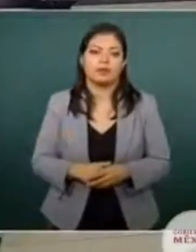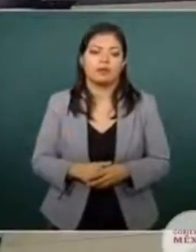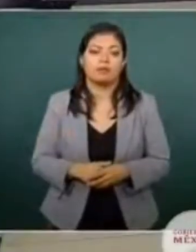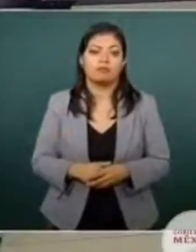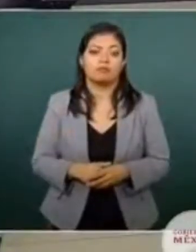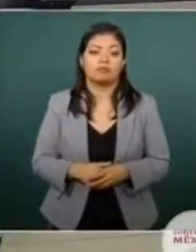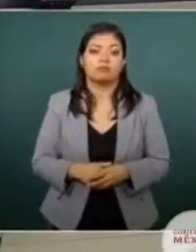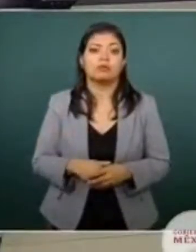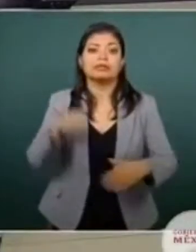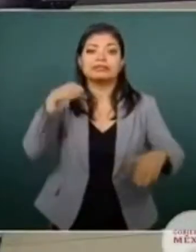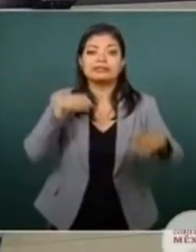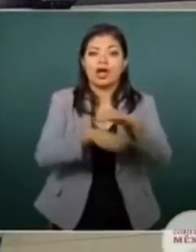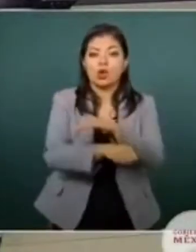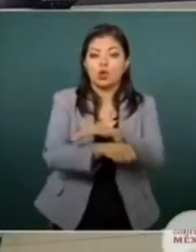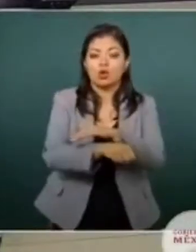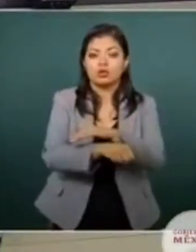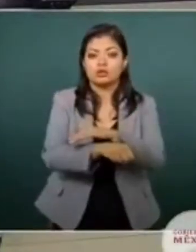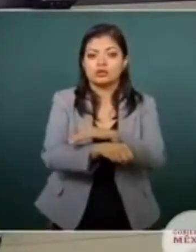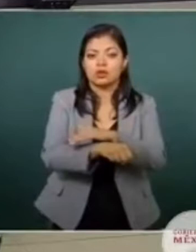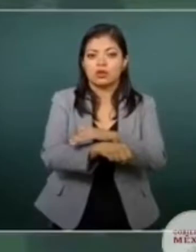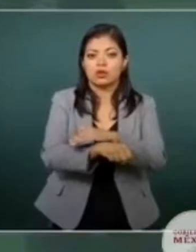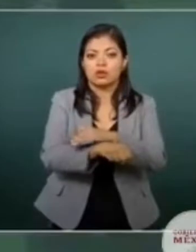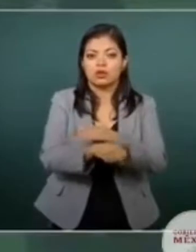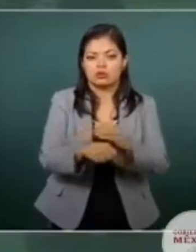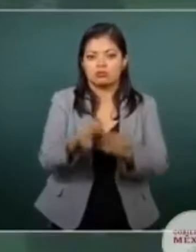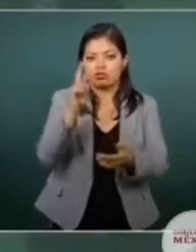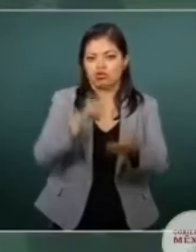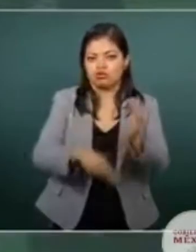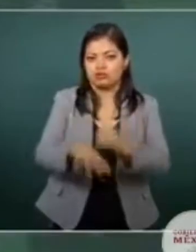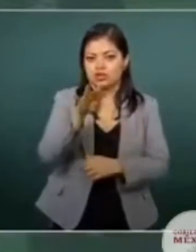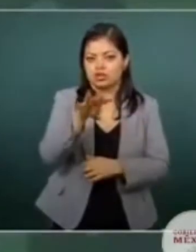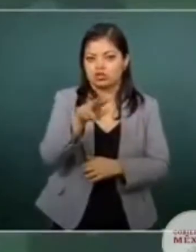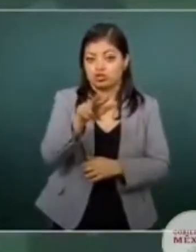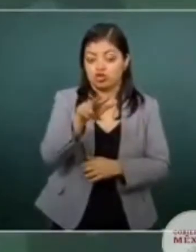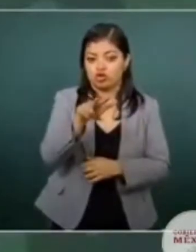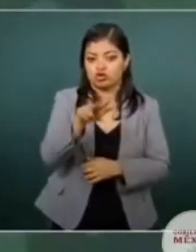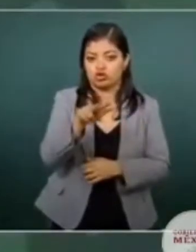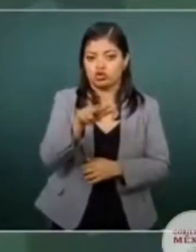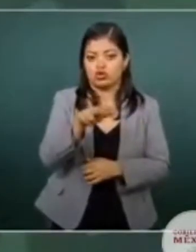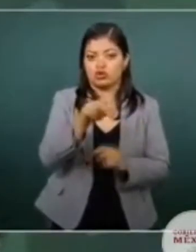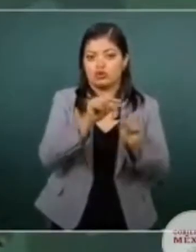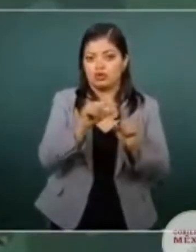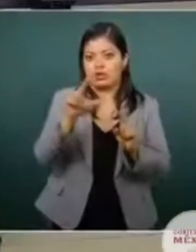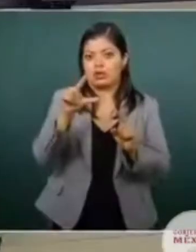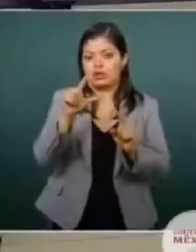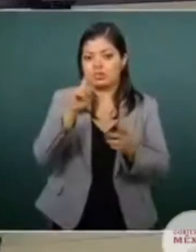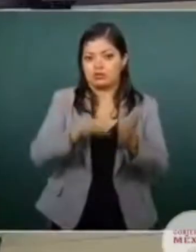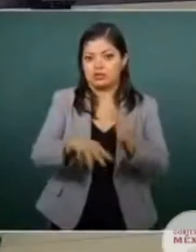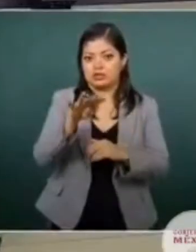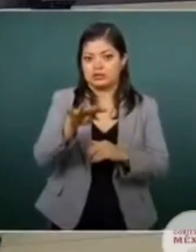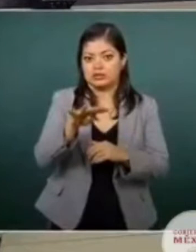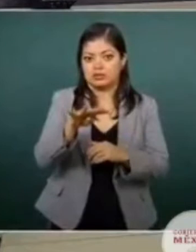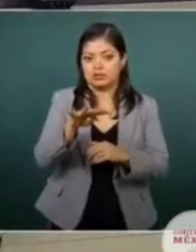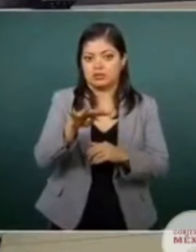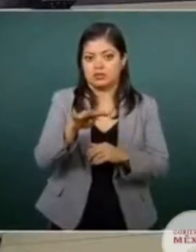secuestros, comparando los años, en el 2018 al 19 hubo un incremento de cuatro,